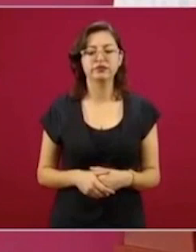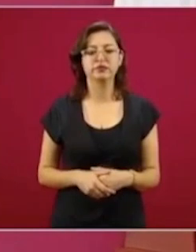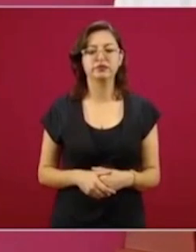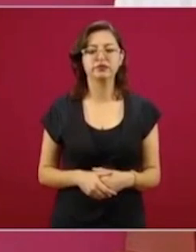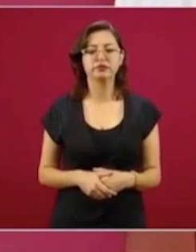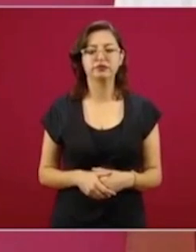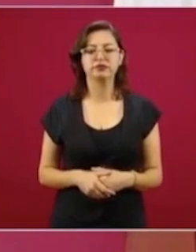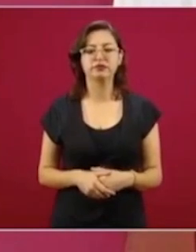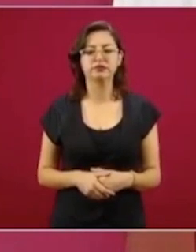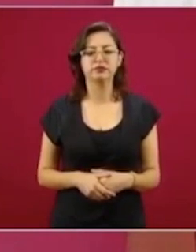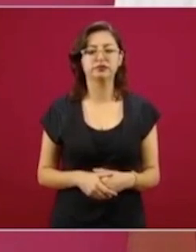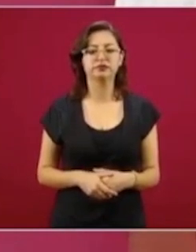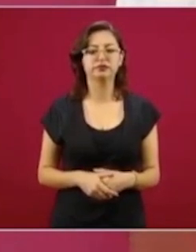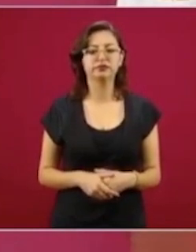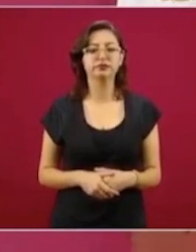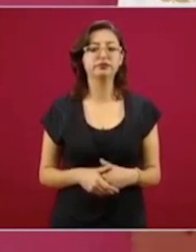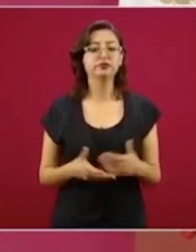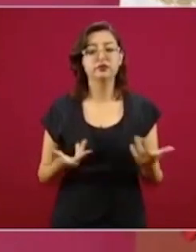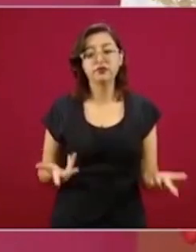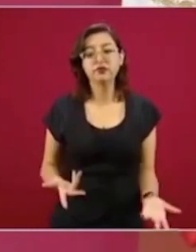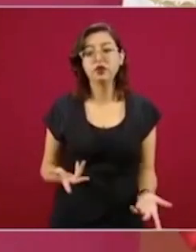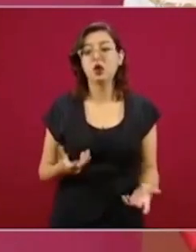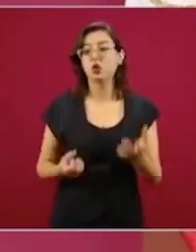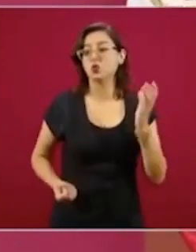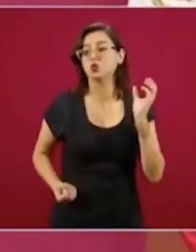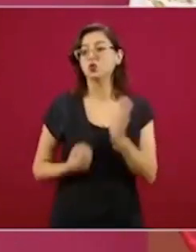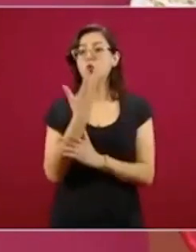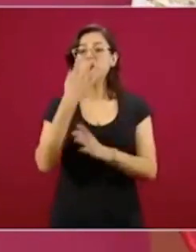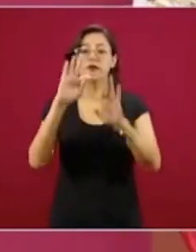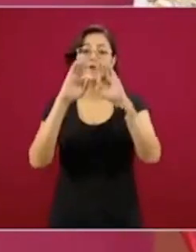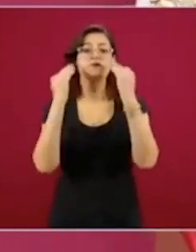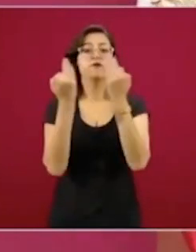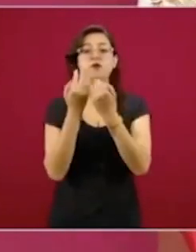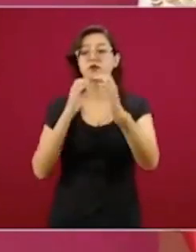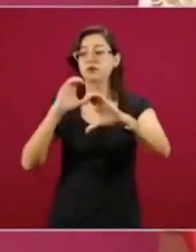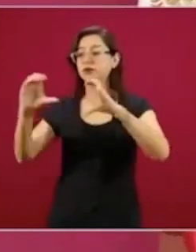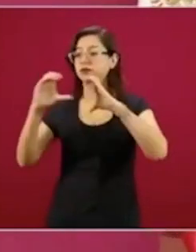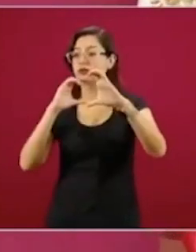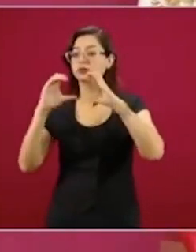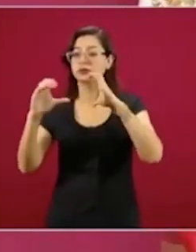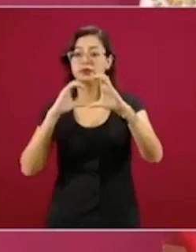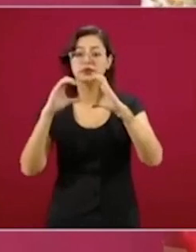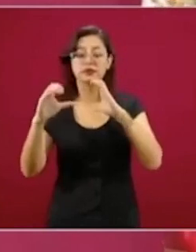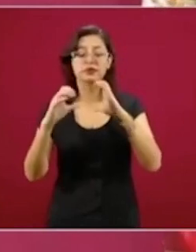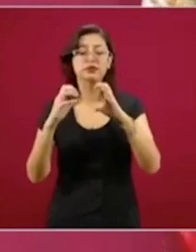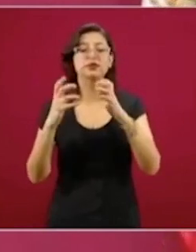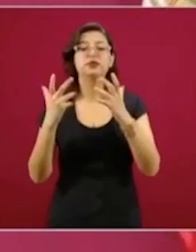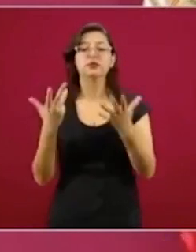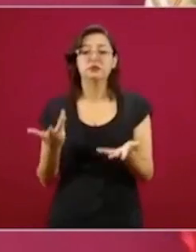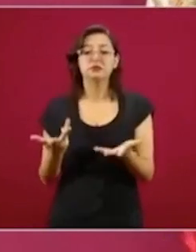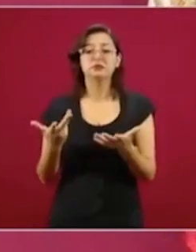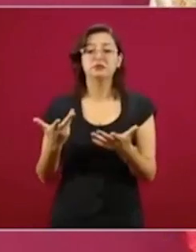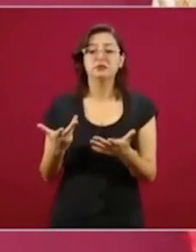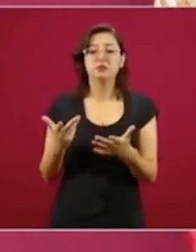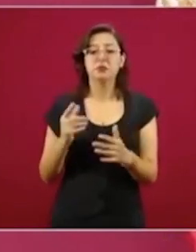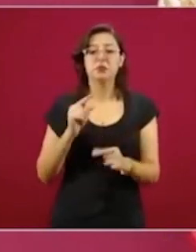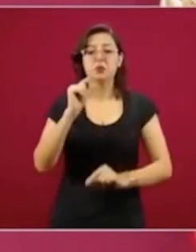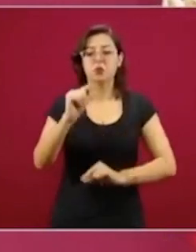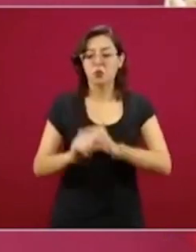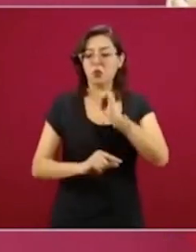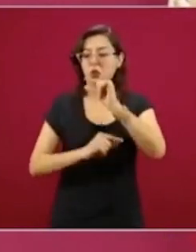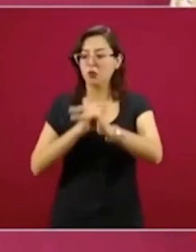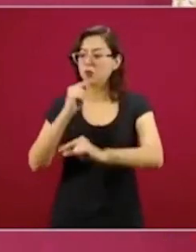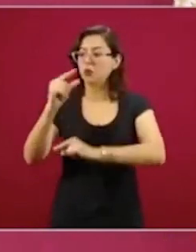alternativos que han venido desplazando